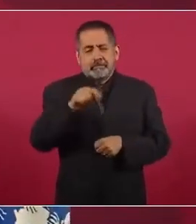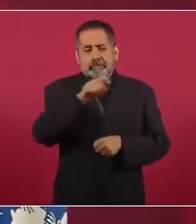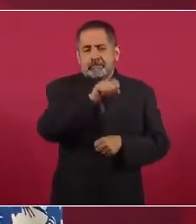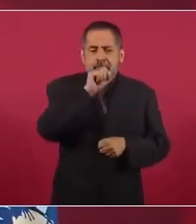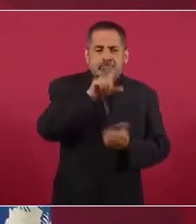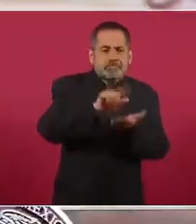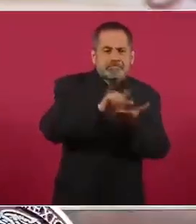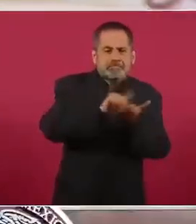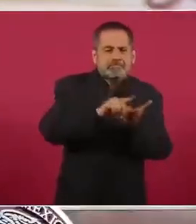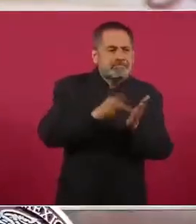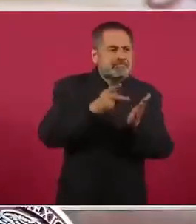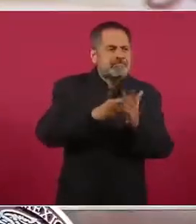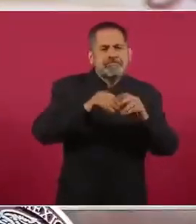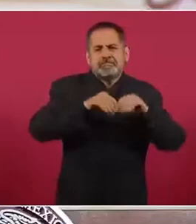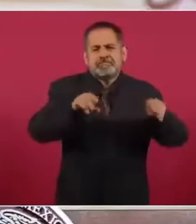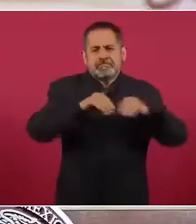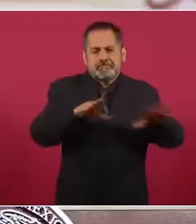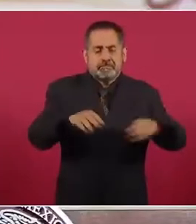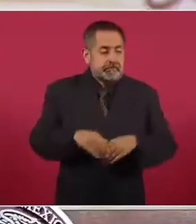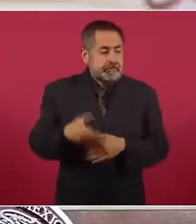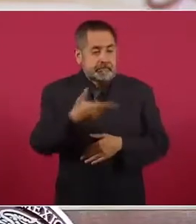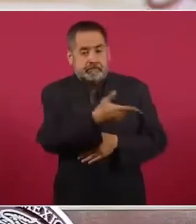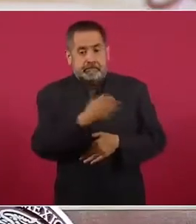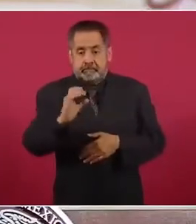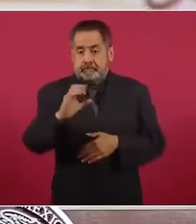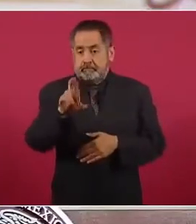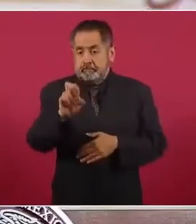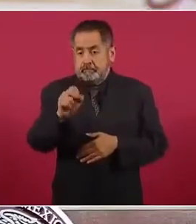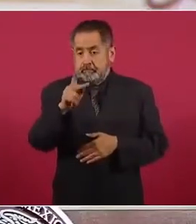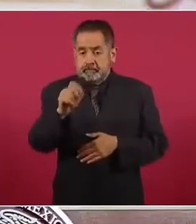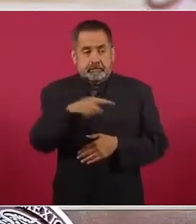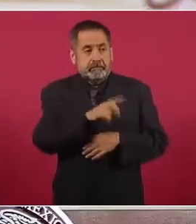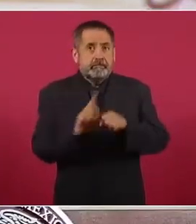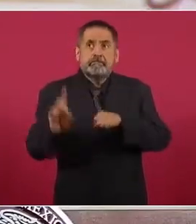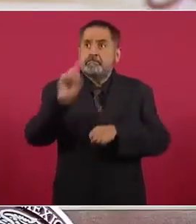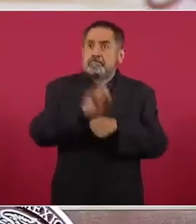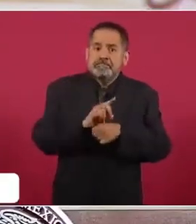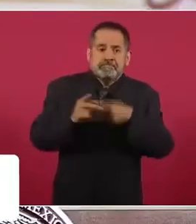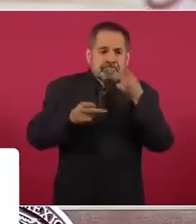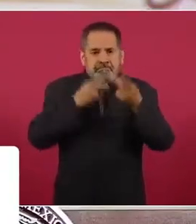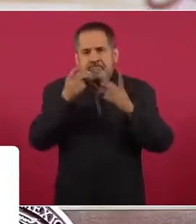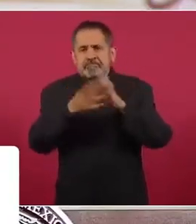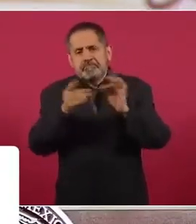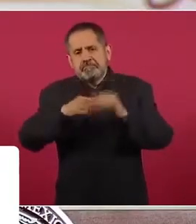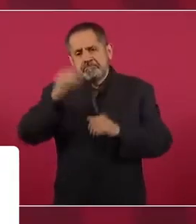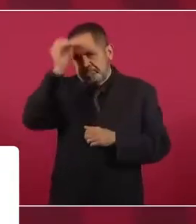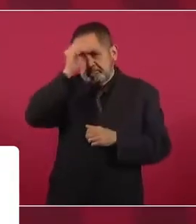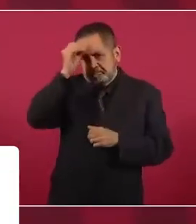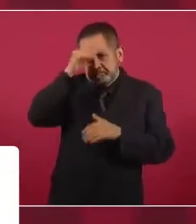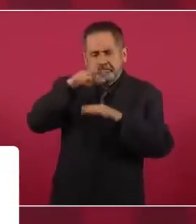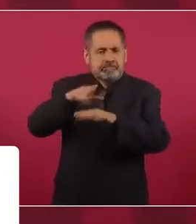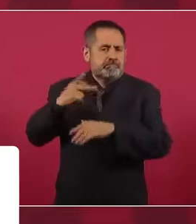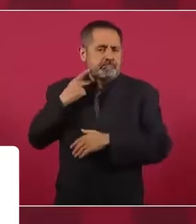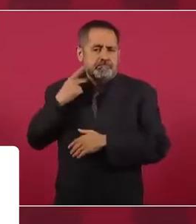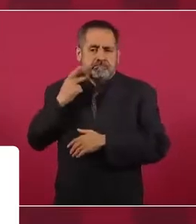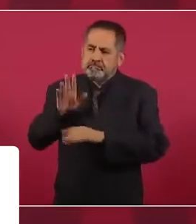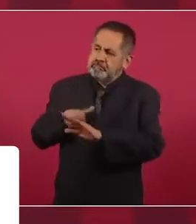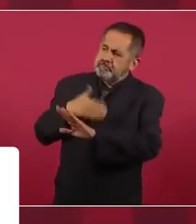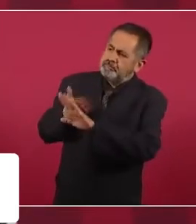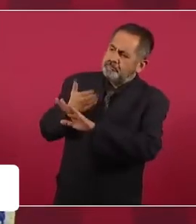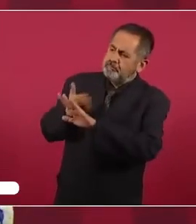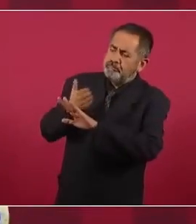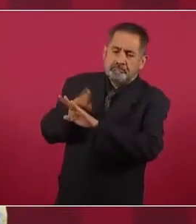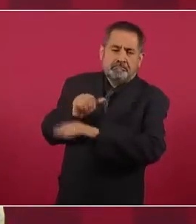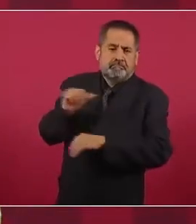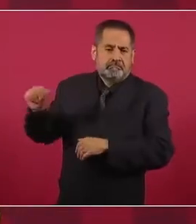completo. El señor Crespo dedica buena parte de su día a opinar sobre temas políticos, sobre todo contra las políticas del